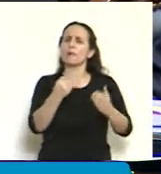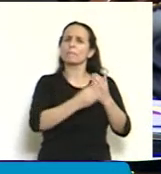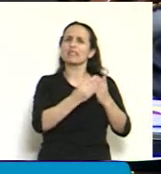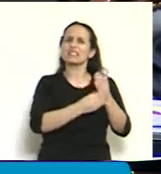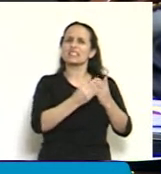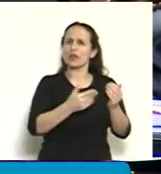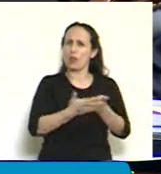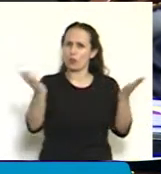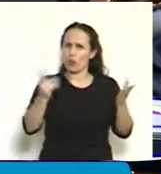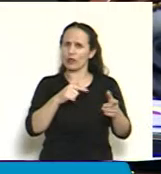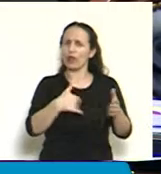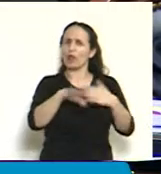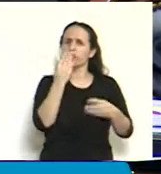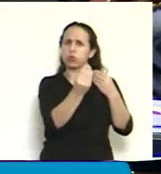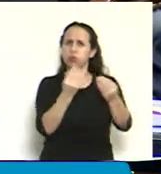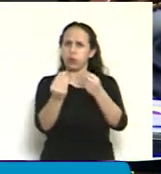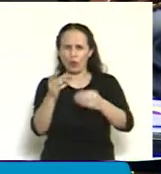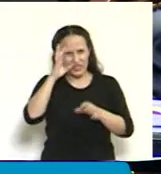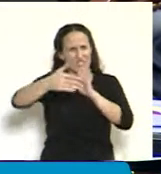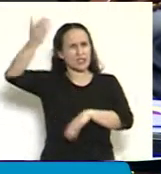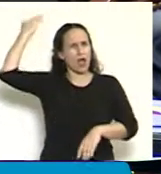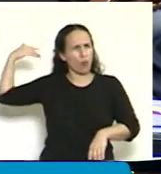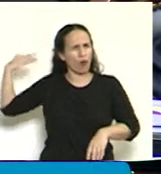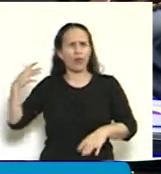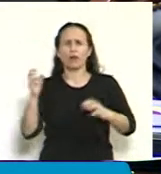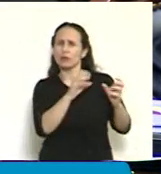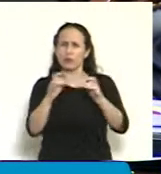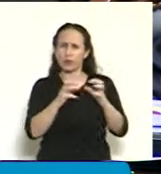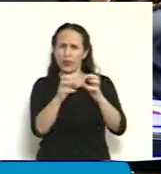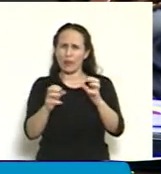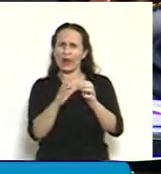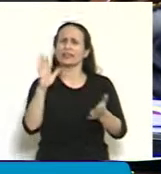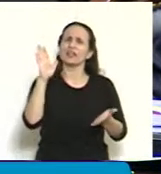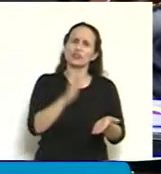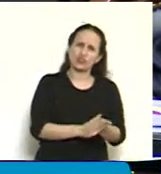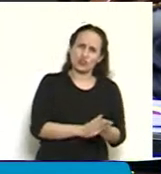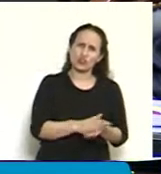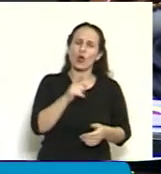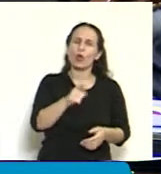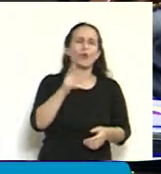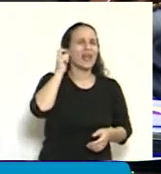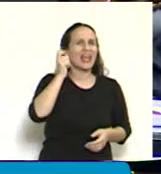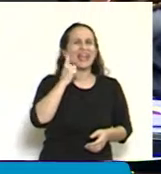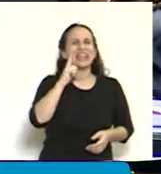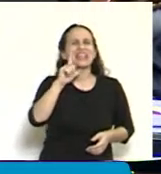Público Fiscal. ¿Se acuerdan de aquel tan gran debate que tuvimos respecto a las facultades de Gil Carbó?